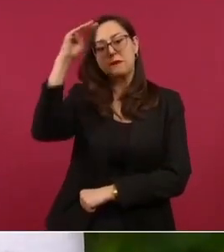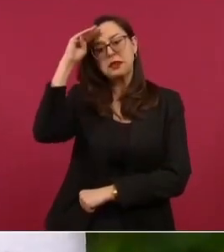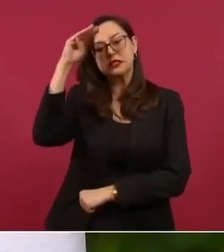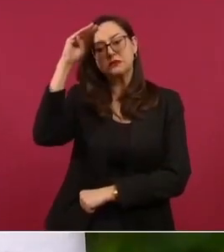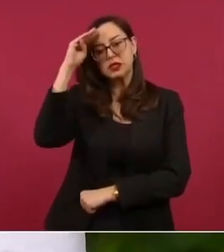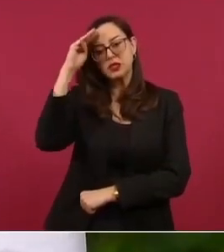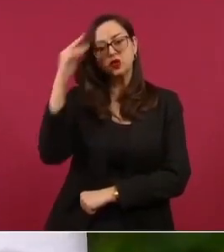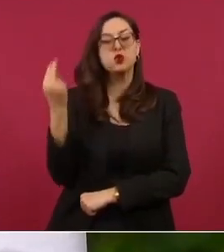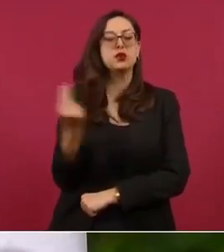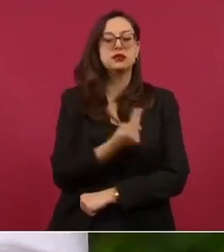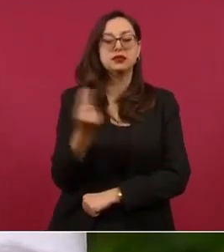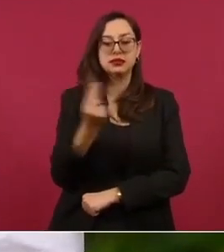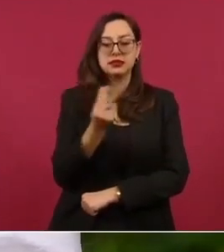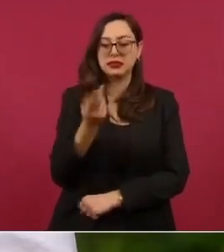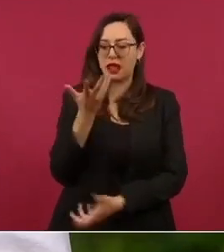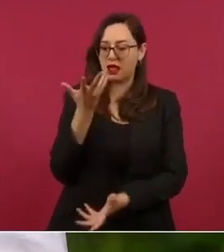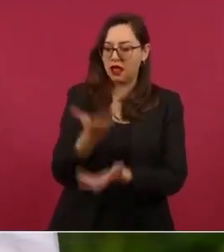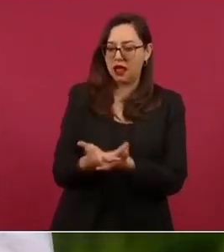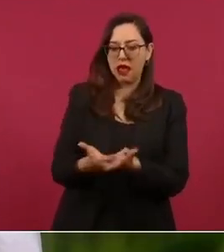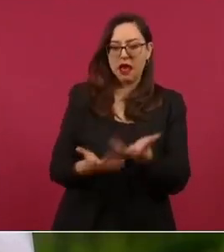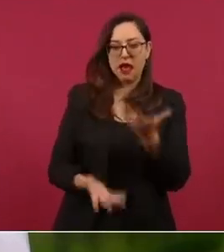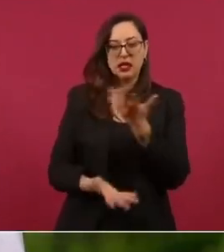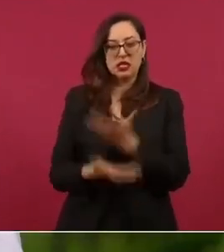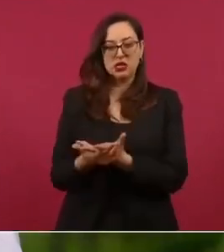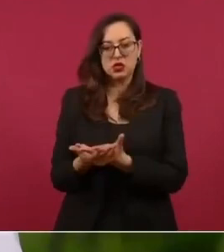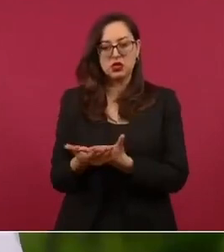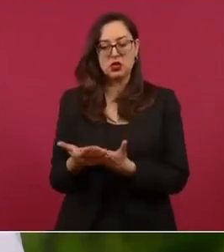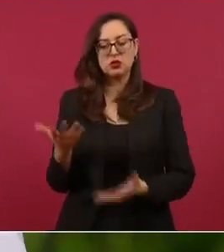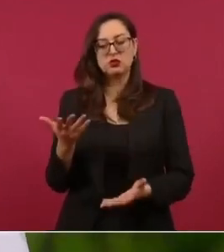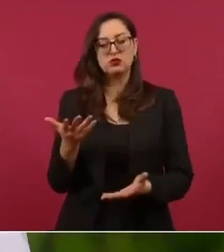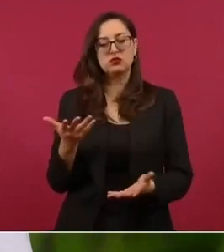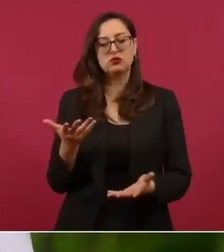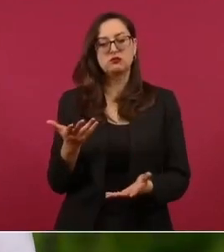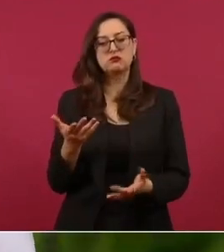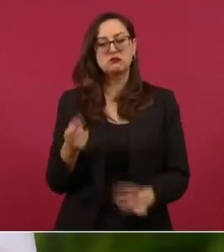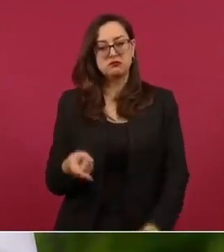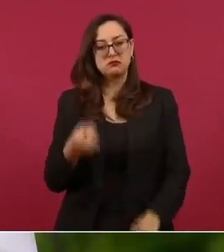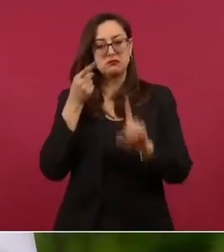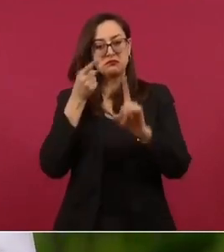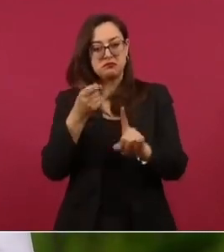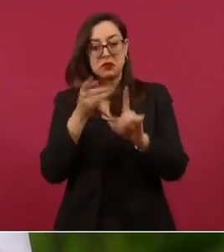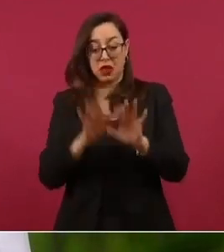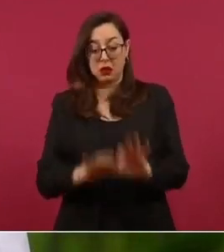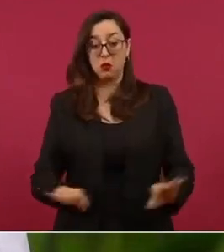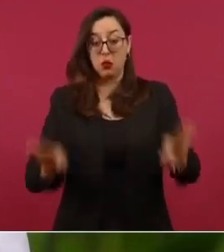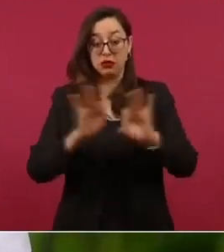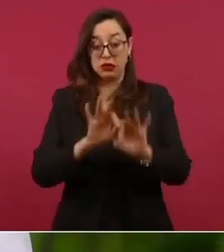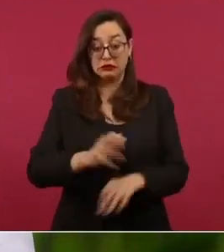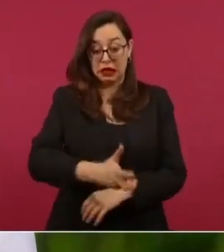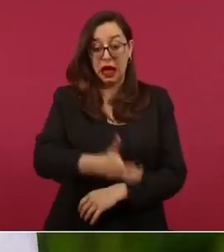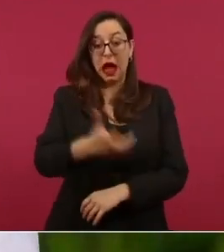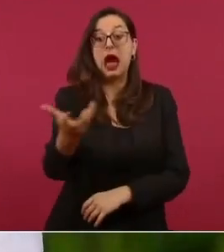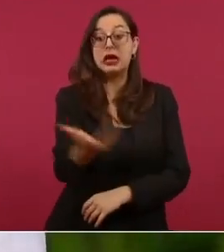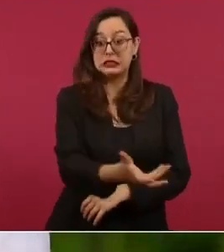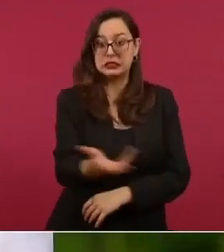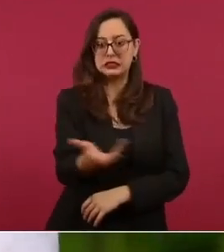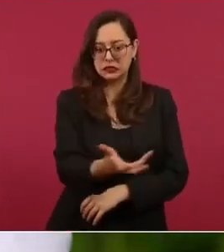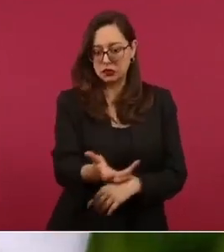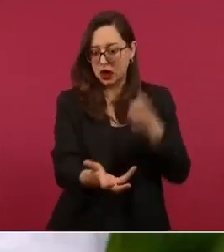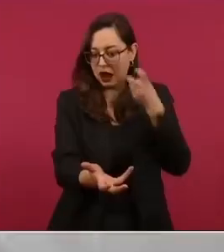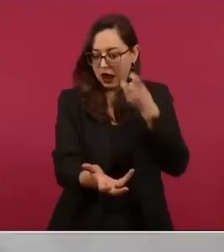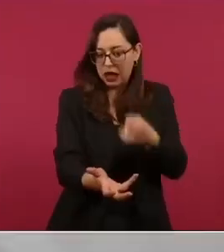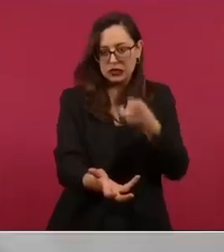acción y aun cuando lo fundamental son los hechos no deja de